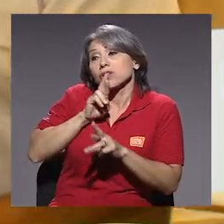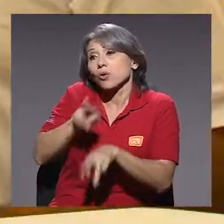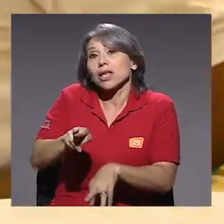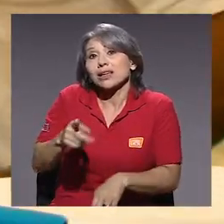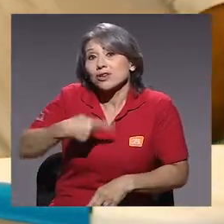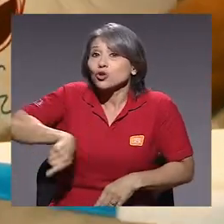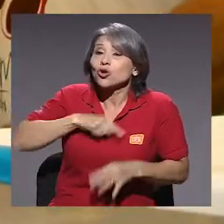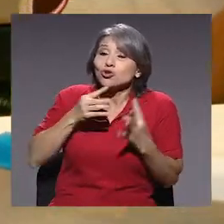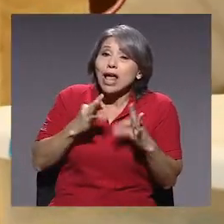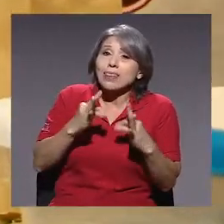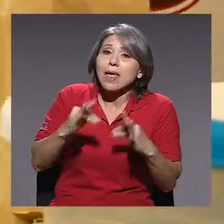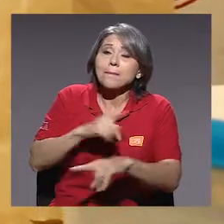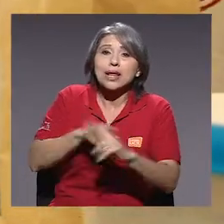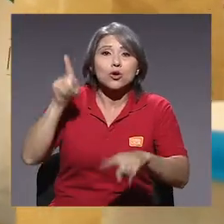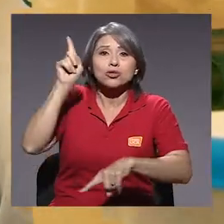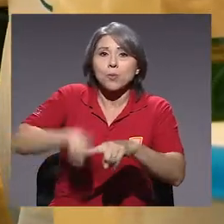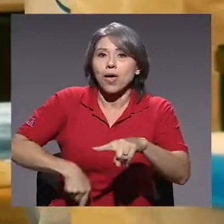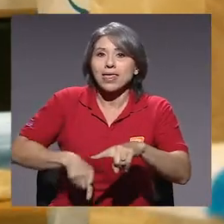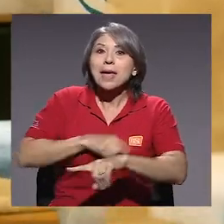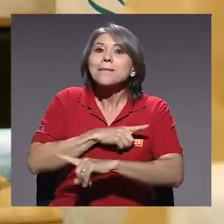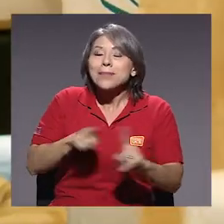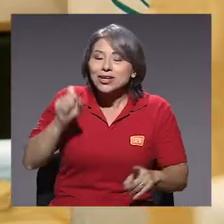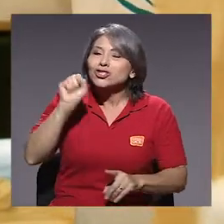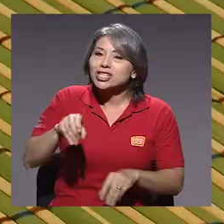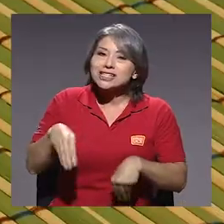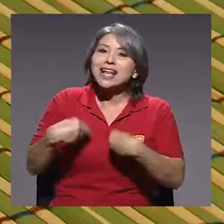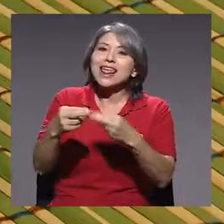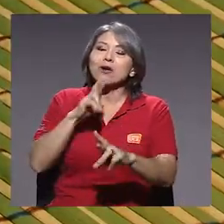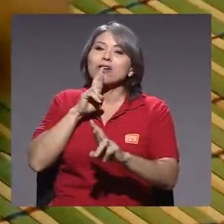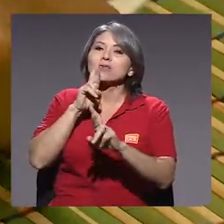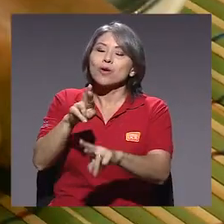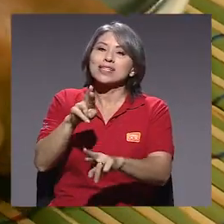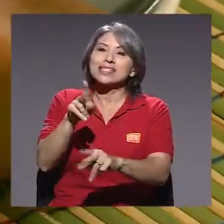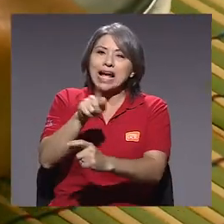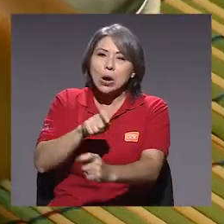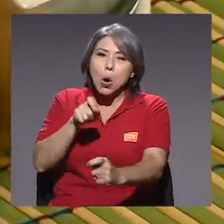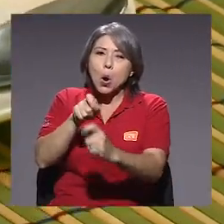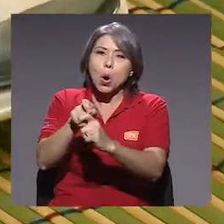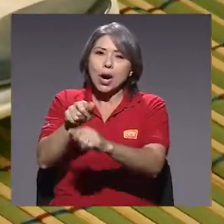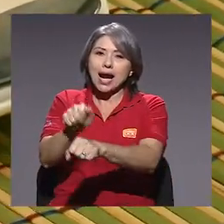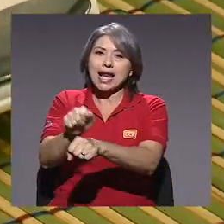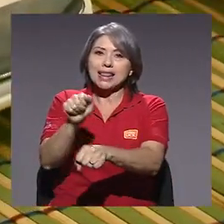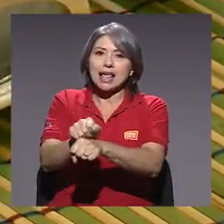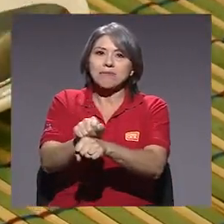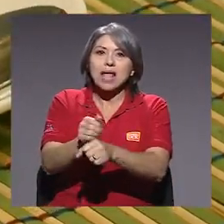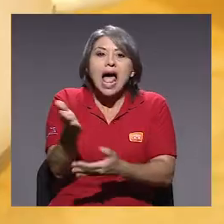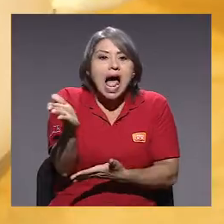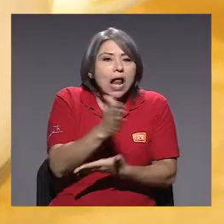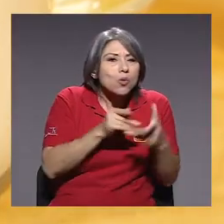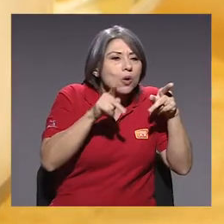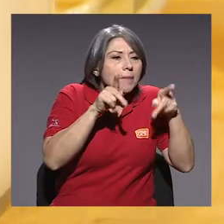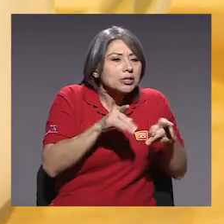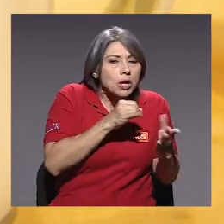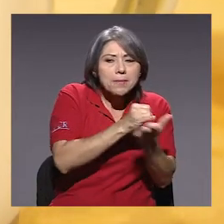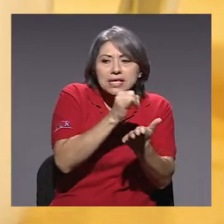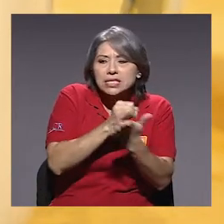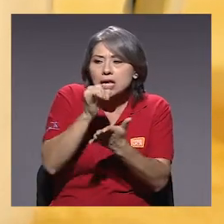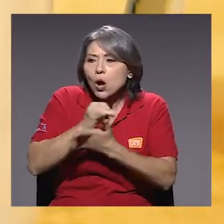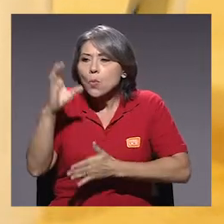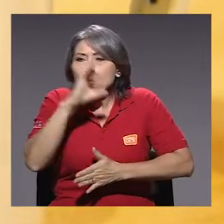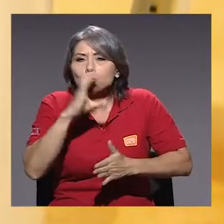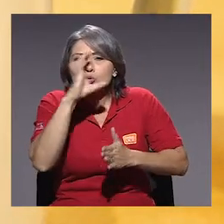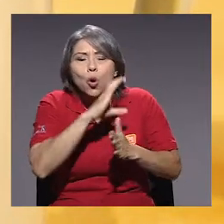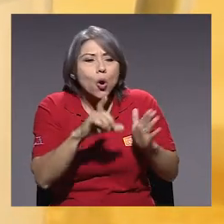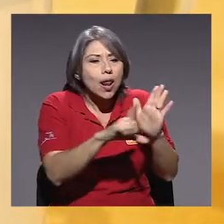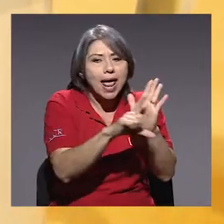hicimos todo lo posible y esto no se puede hacer. Pero tiene una respuesta concreta, alguien se dedicó a investigar, alguien buscó la normativa